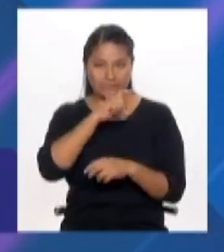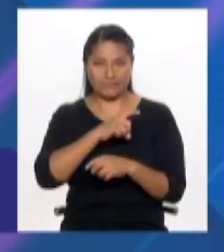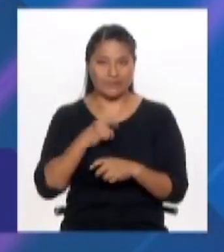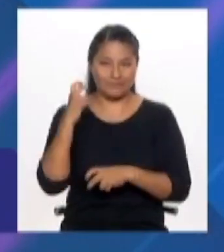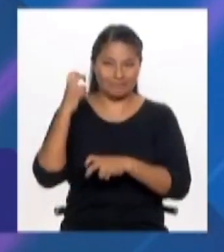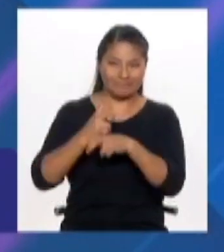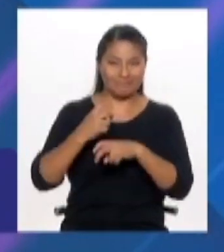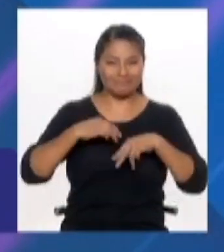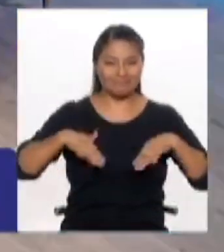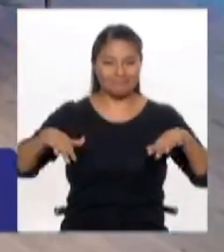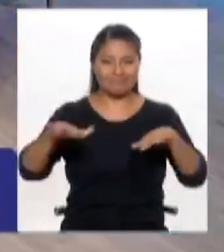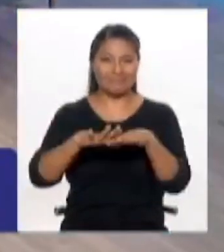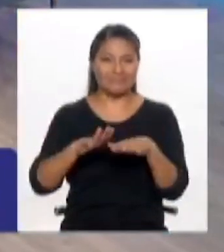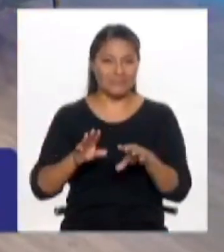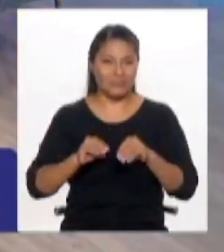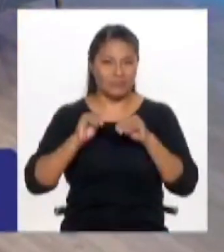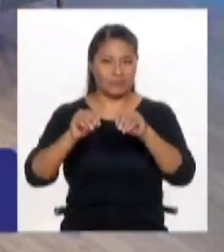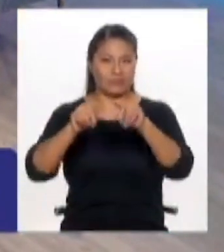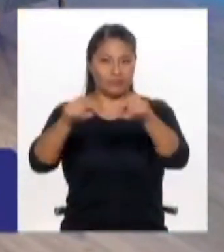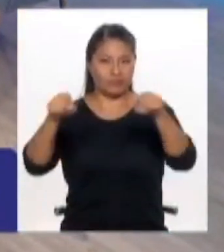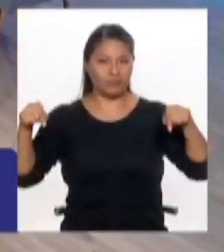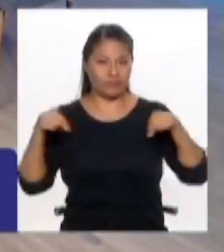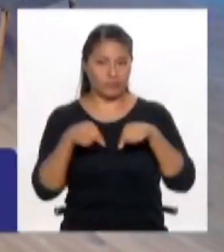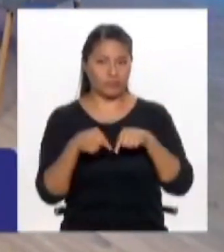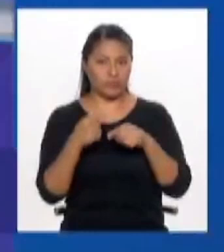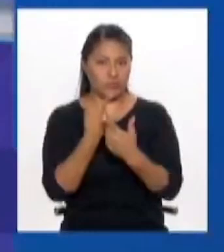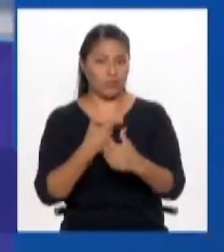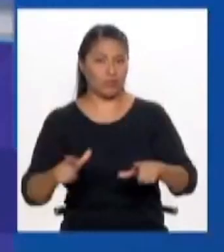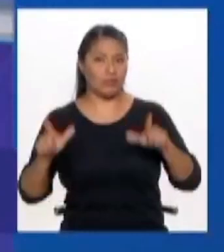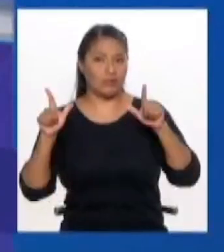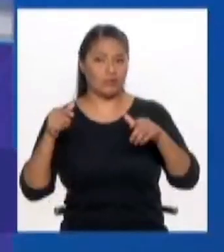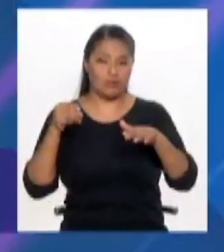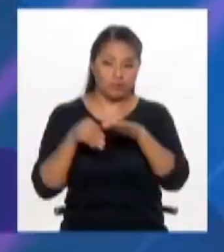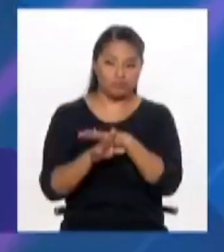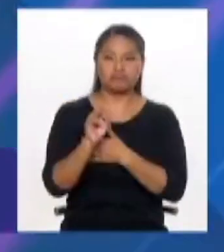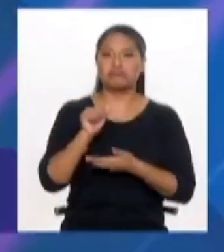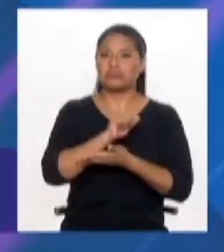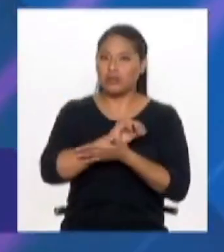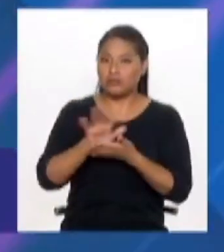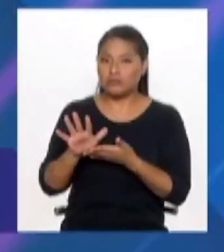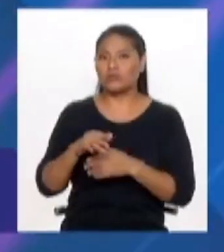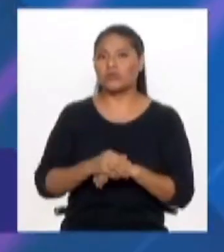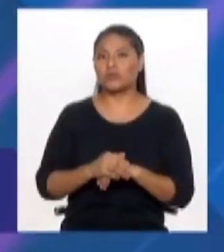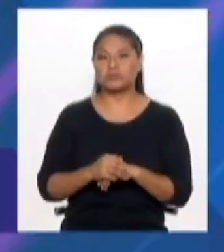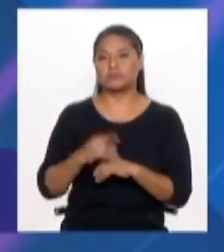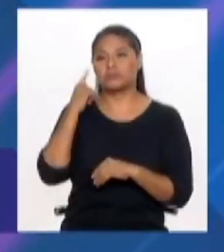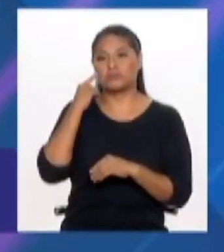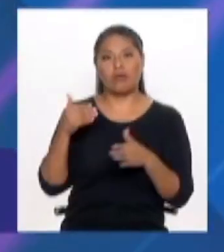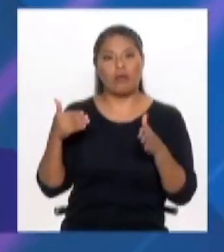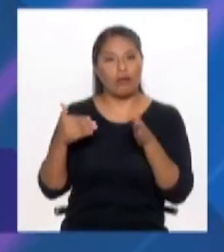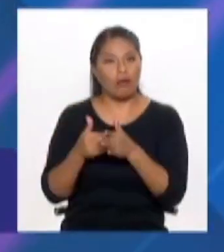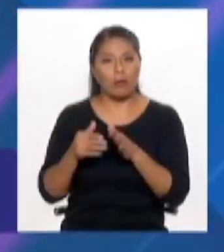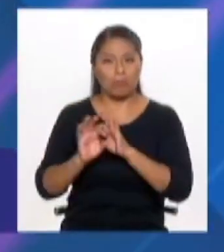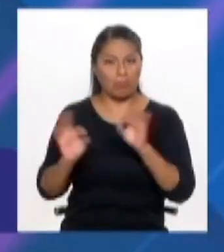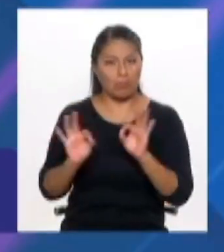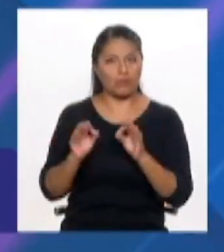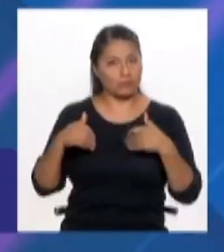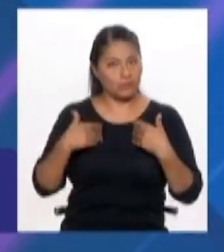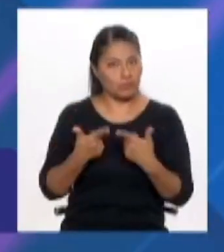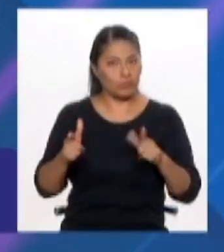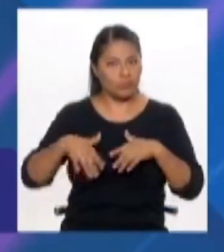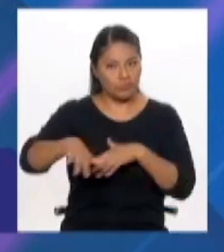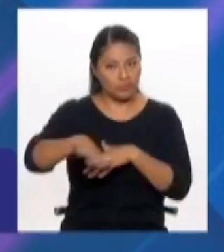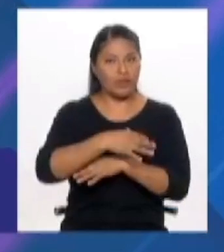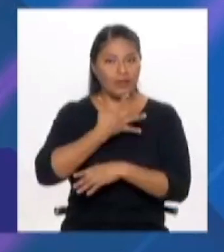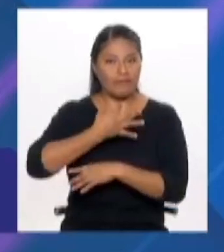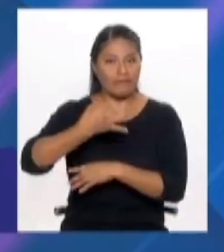decía, plantear que el espacio sea así, de libre acceso, gratuito, sin restricciones? ¿Qué